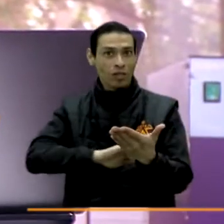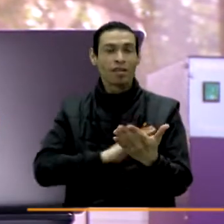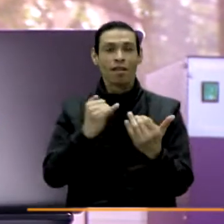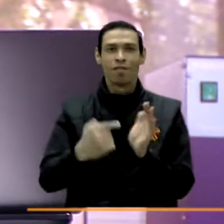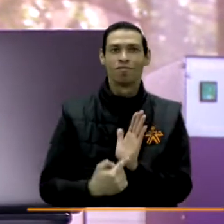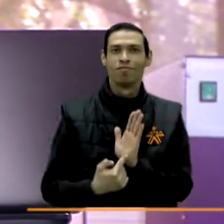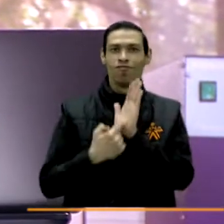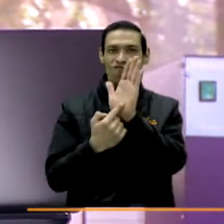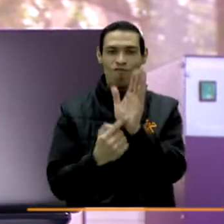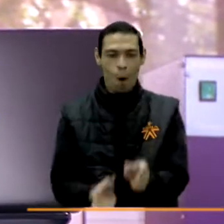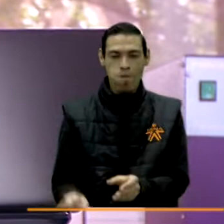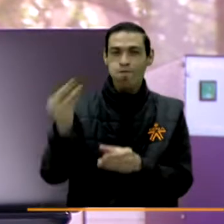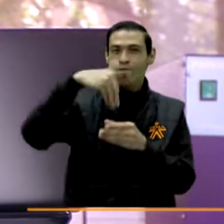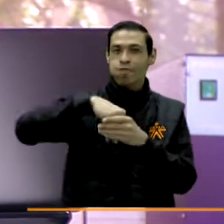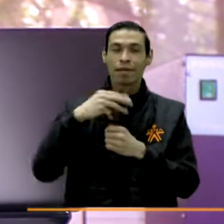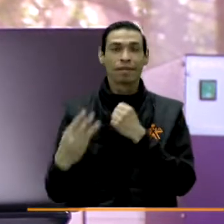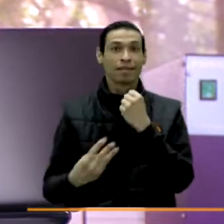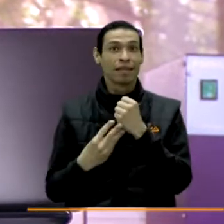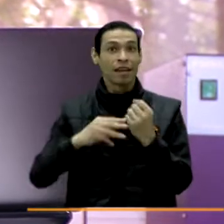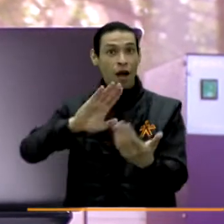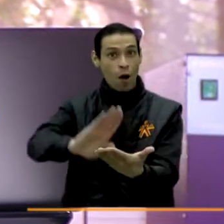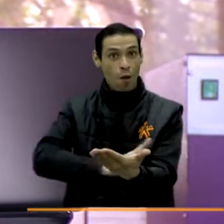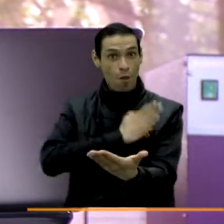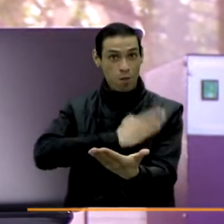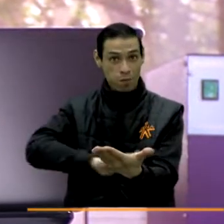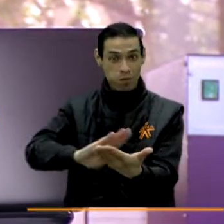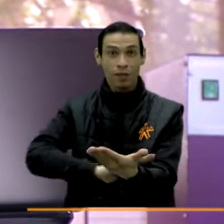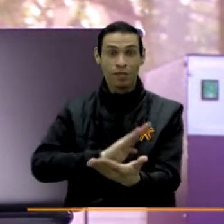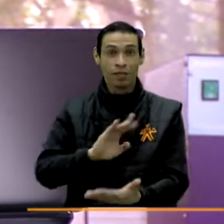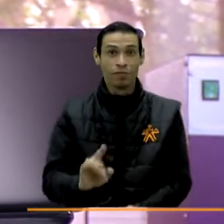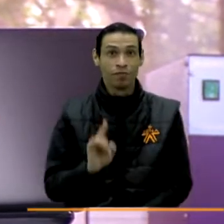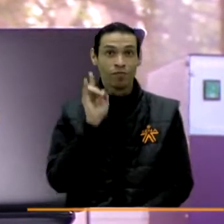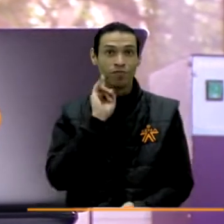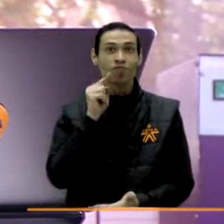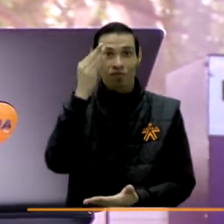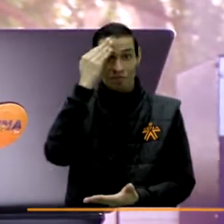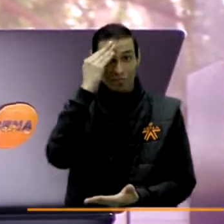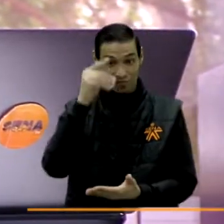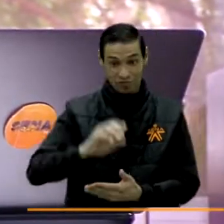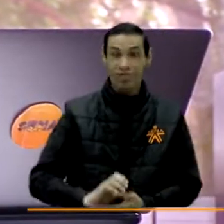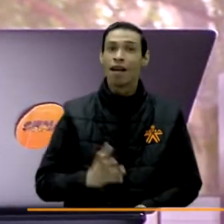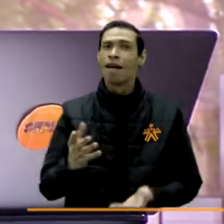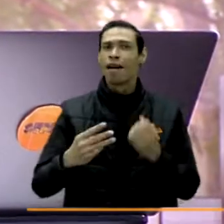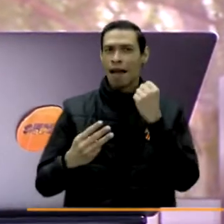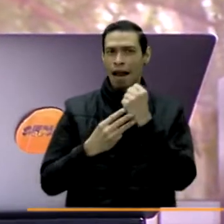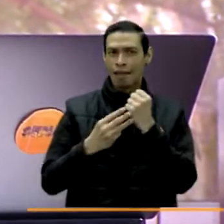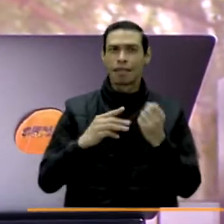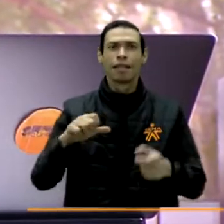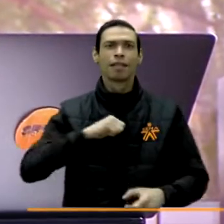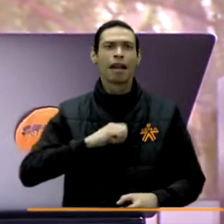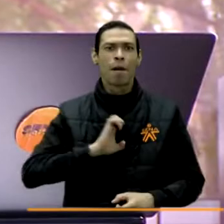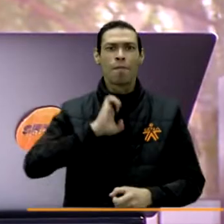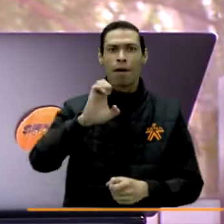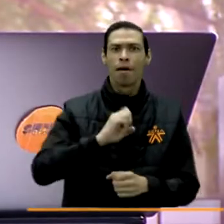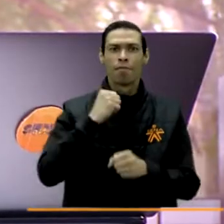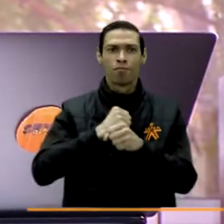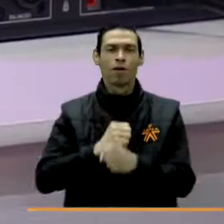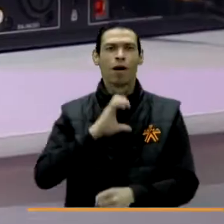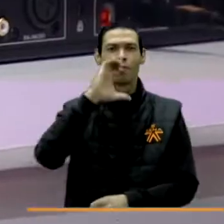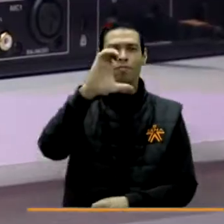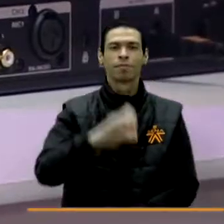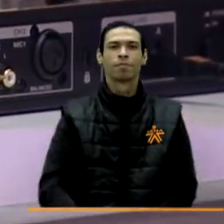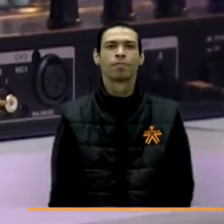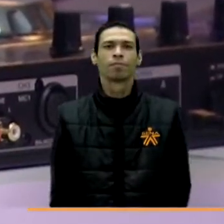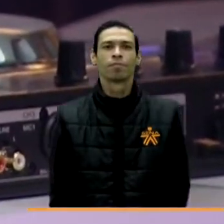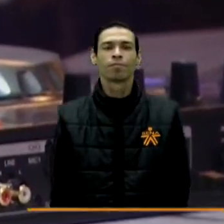los dejamos con algo de lo que tenemos en nuestro audio Gran SENA que podrán encontrar en Spotify. Y como el SENA es emprendimiento, es formación, también es empleo.